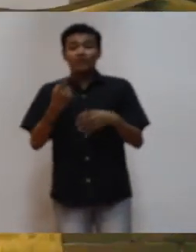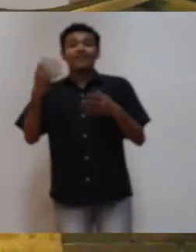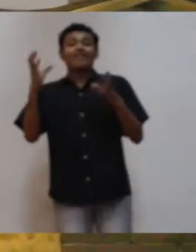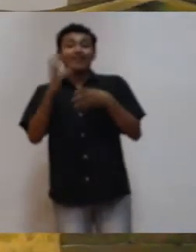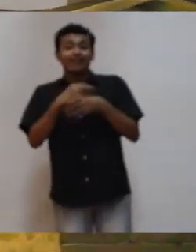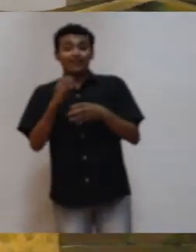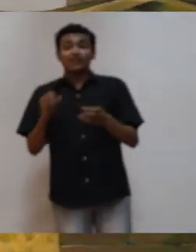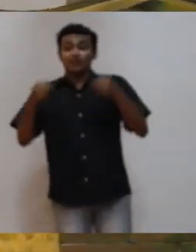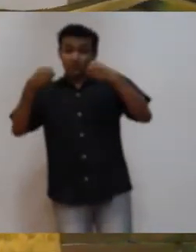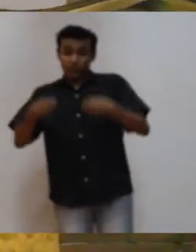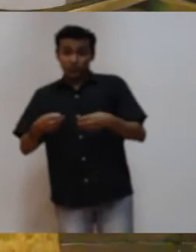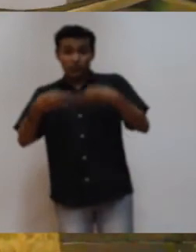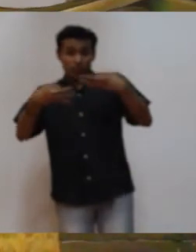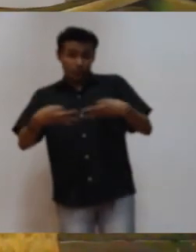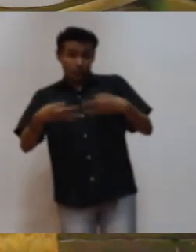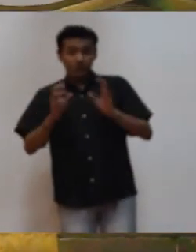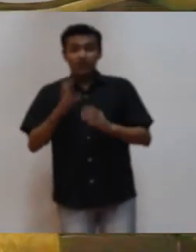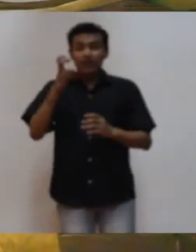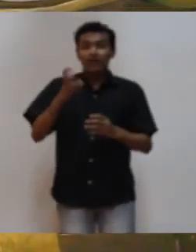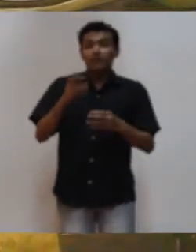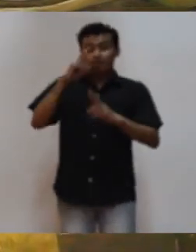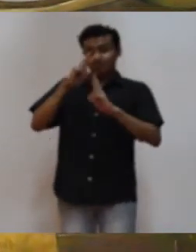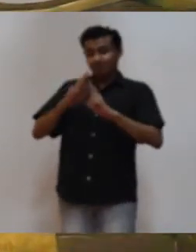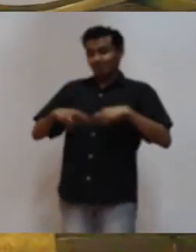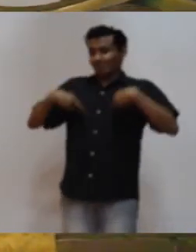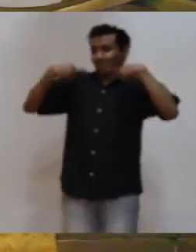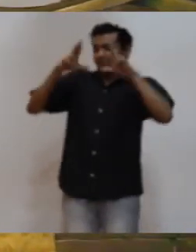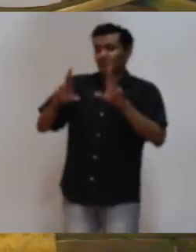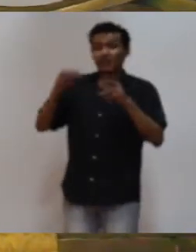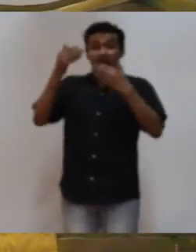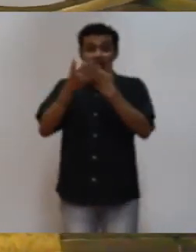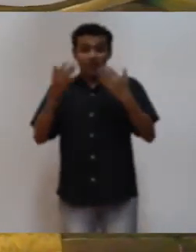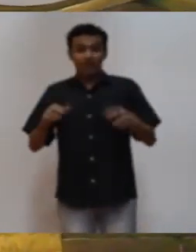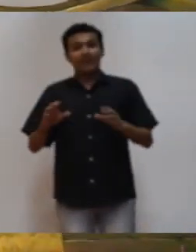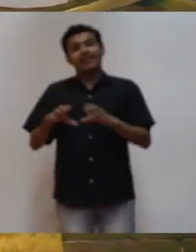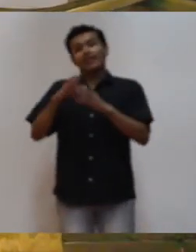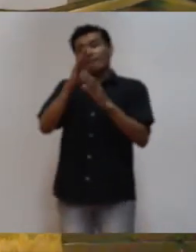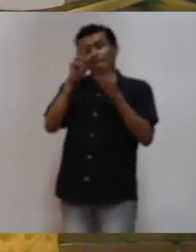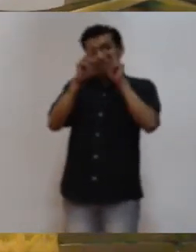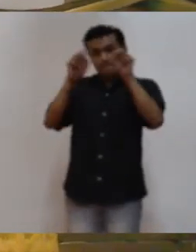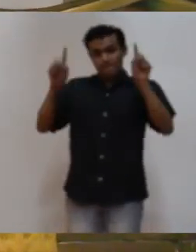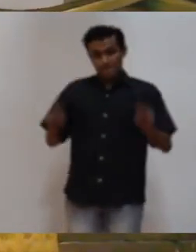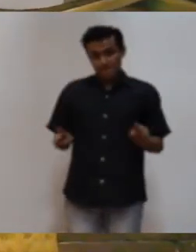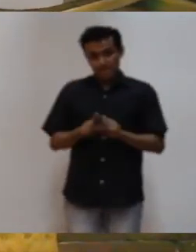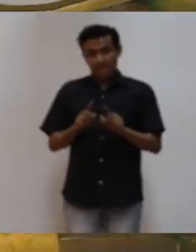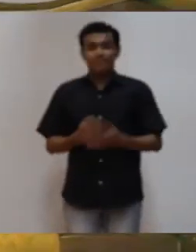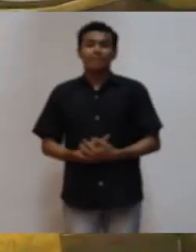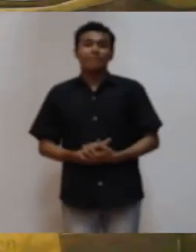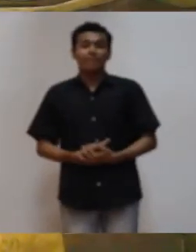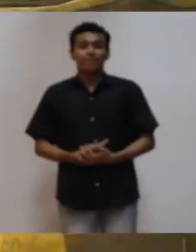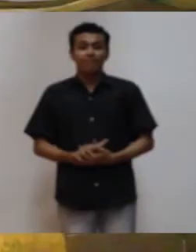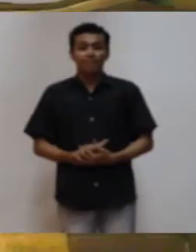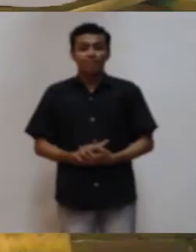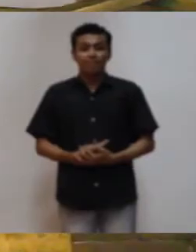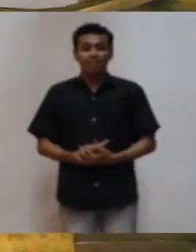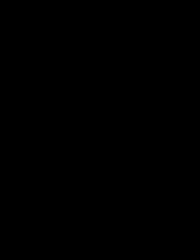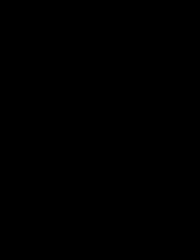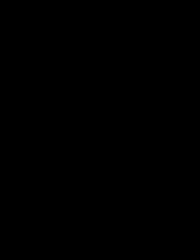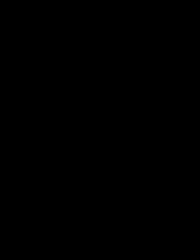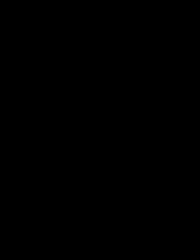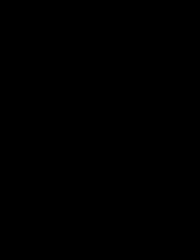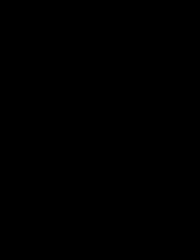convirtiéndolo en un café de calidad. Esto es lo que nos representa nuestro mural del Museo del Café.